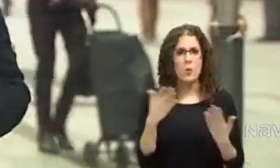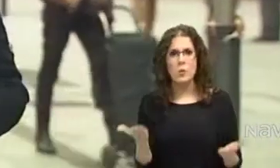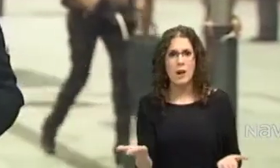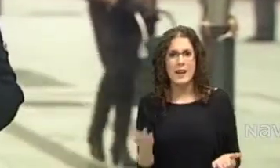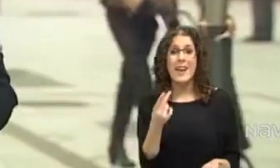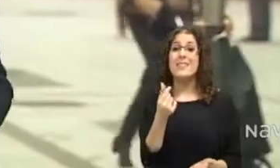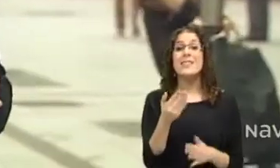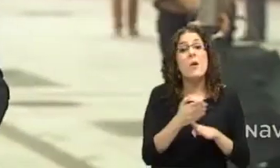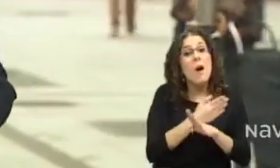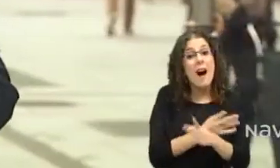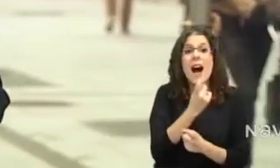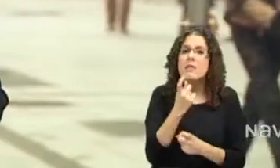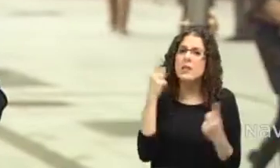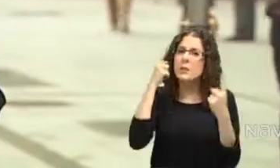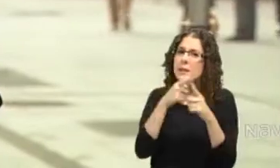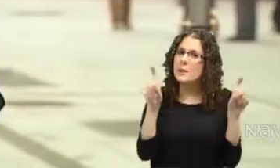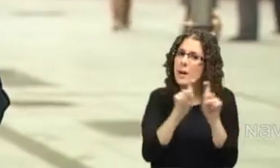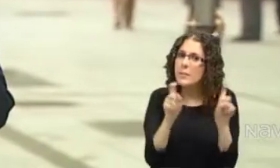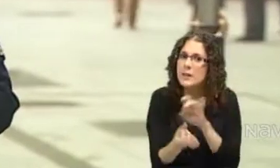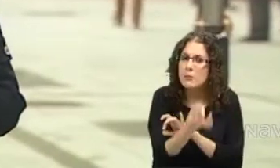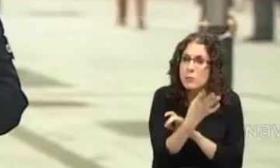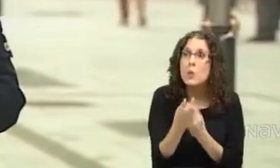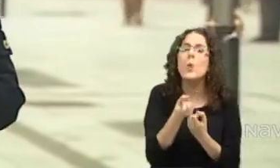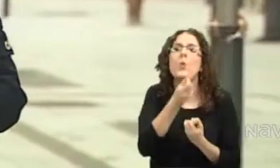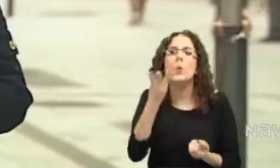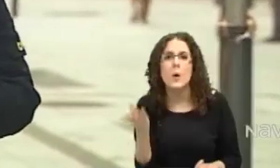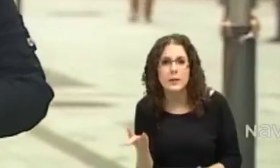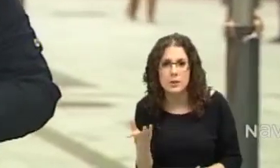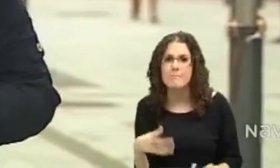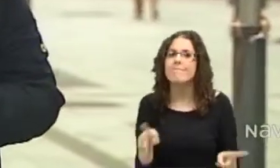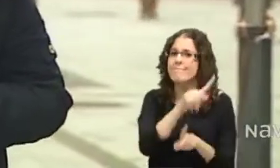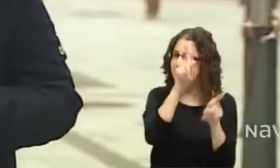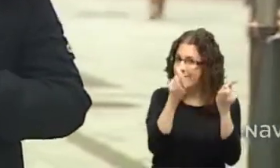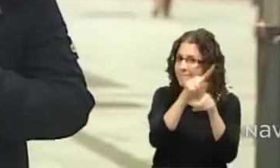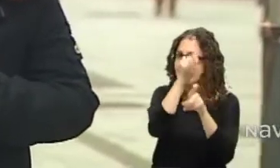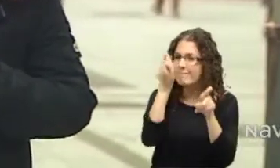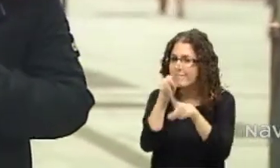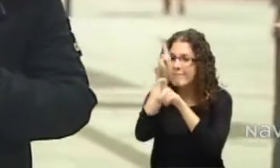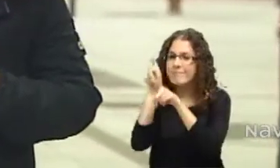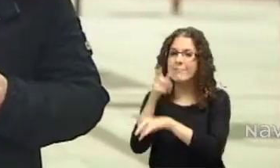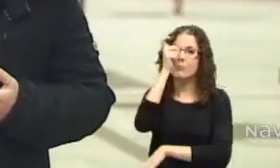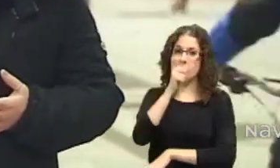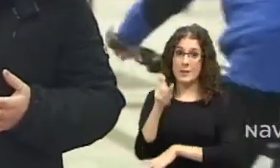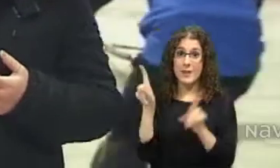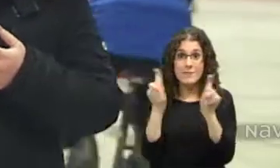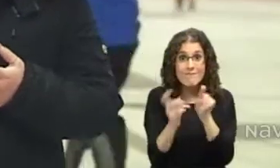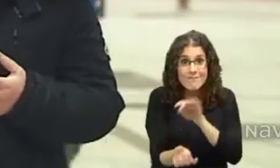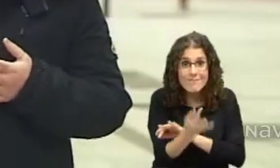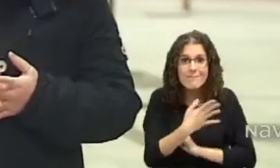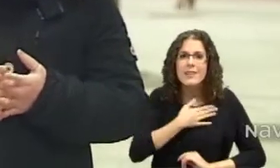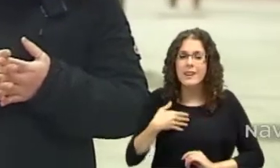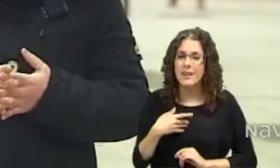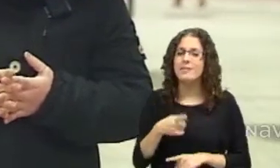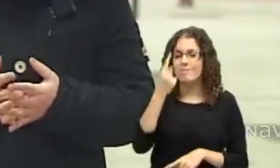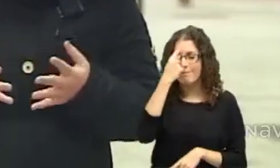necesario para poner en marcha una empresa? Son algunos de los interrogantes que se plantean aquellos emprendedores que van a poner en marcha